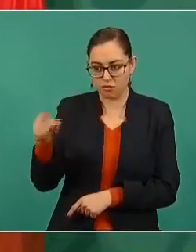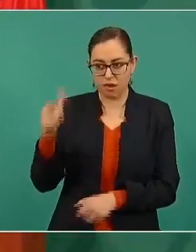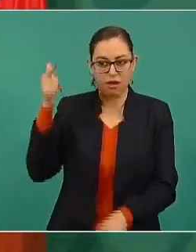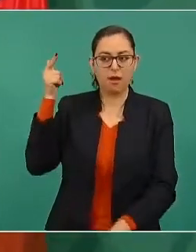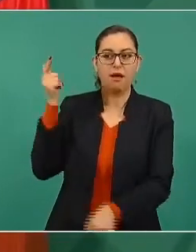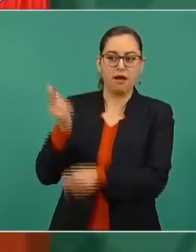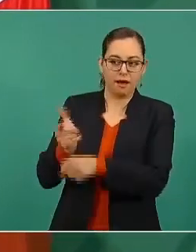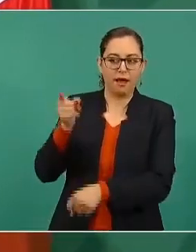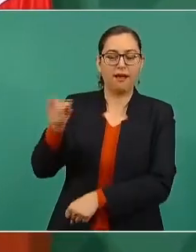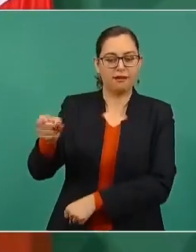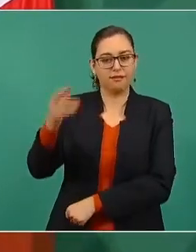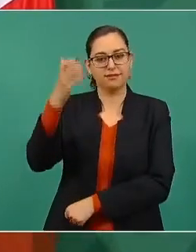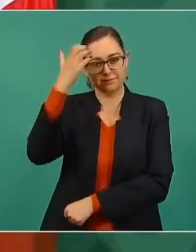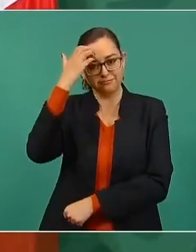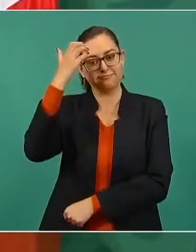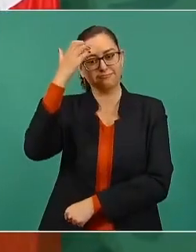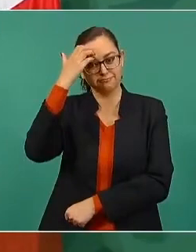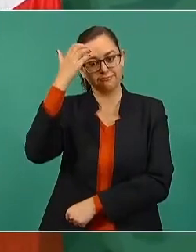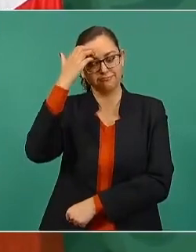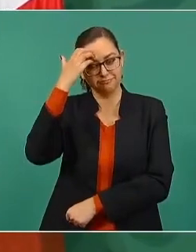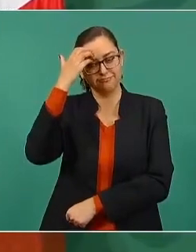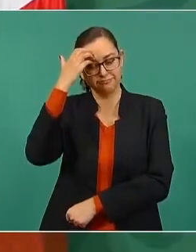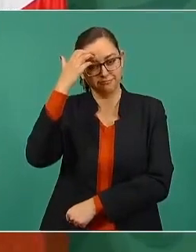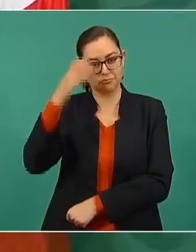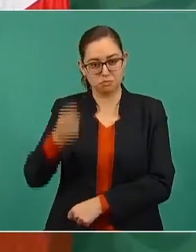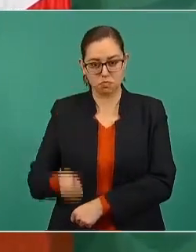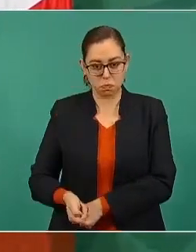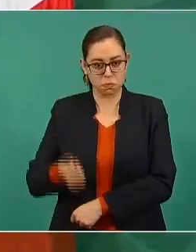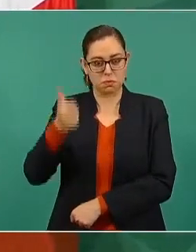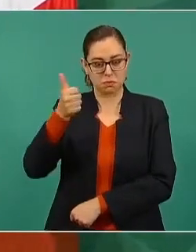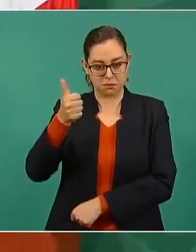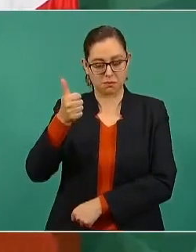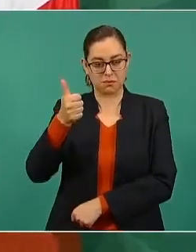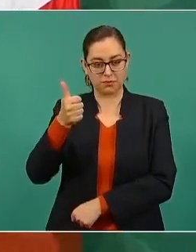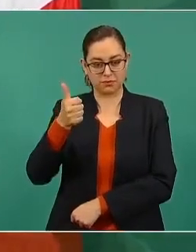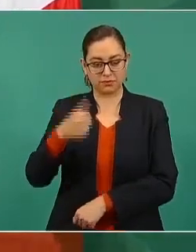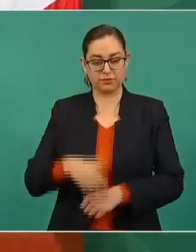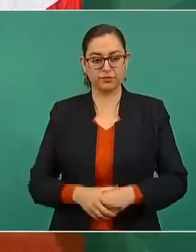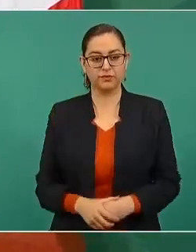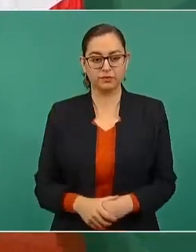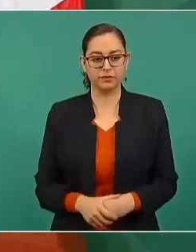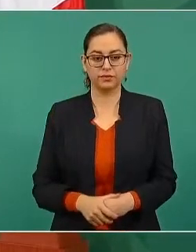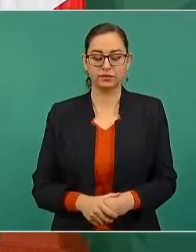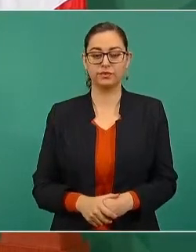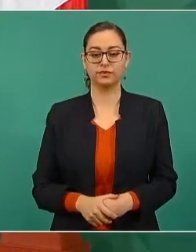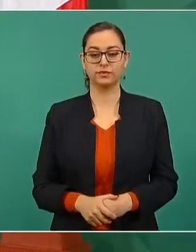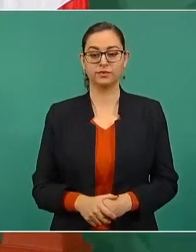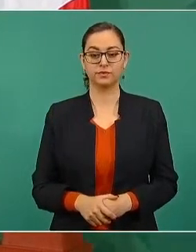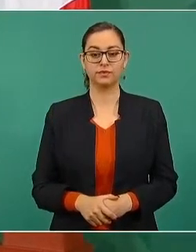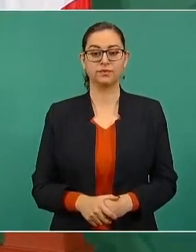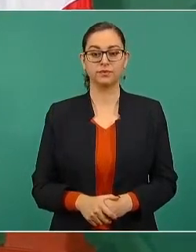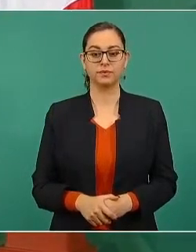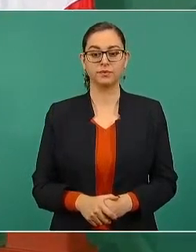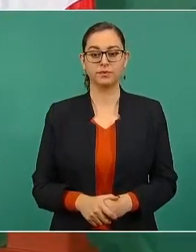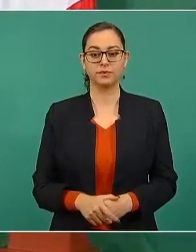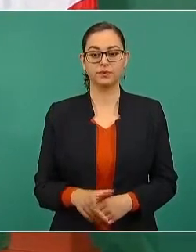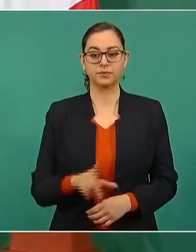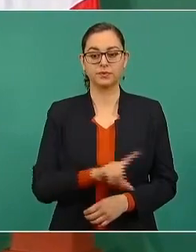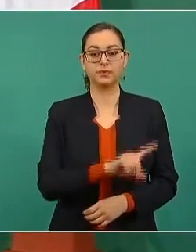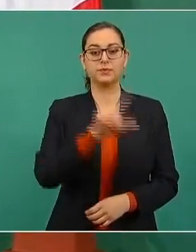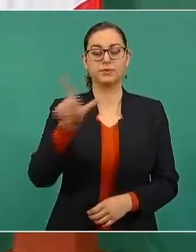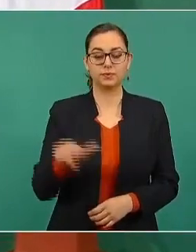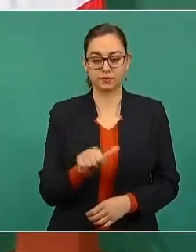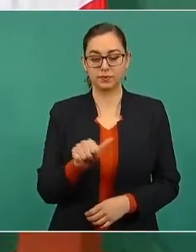corresponsal. Y luego, ya en